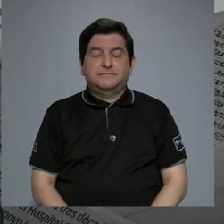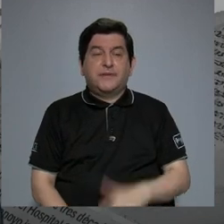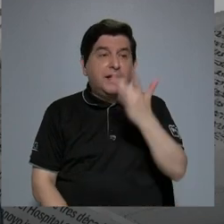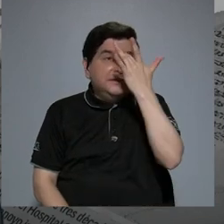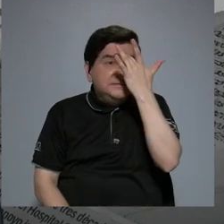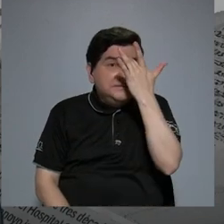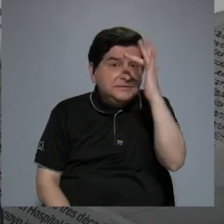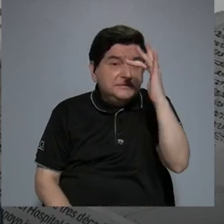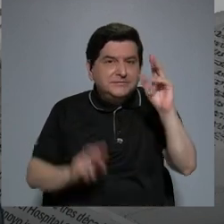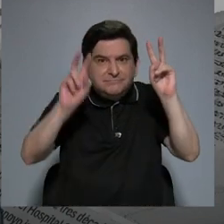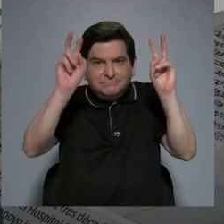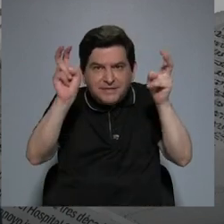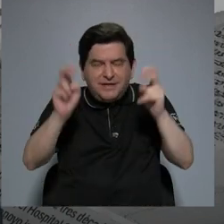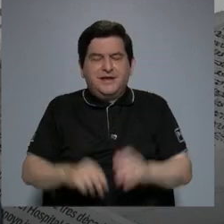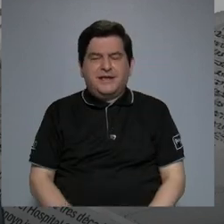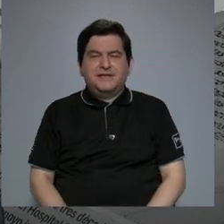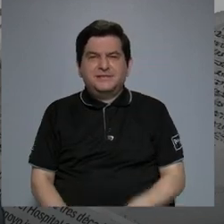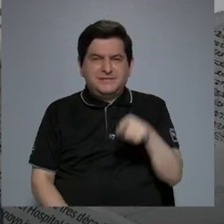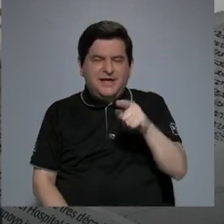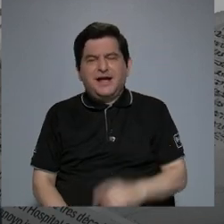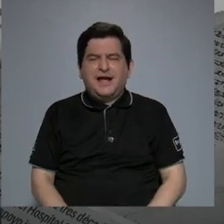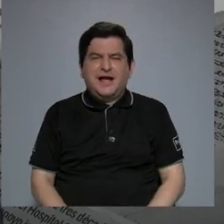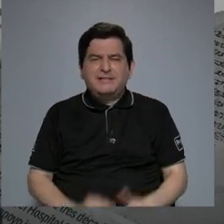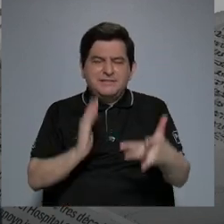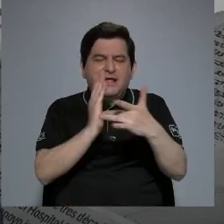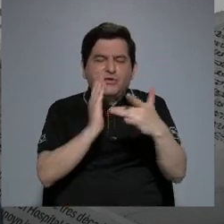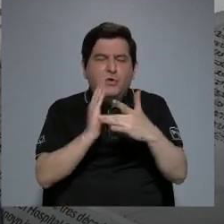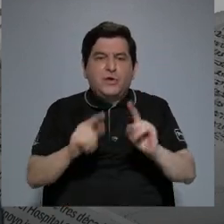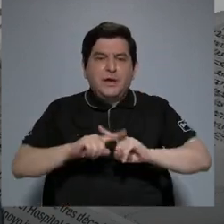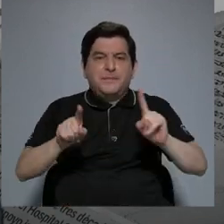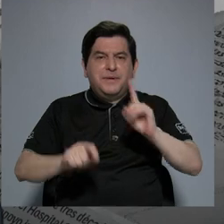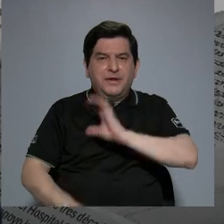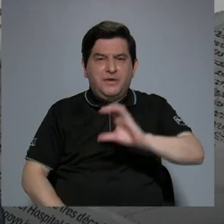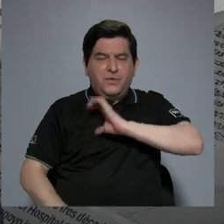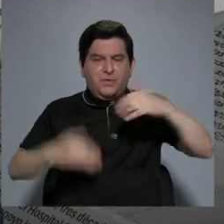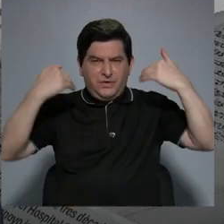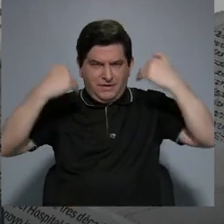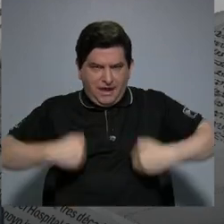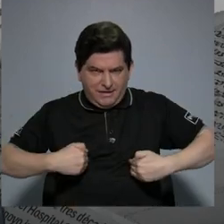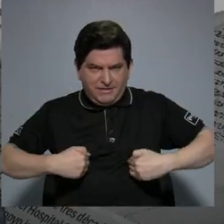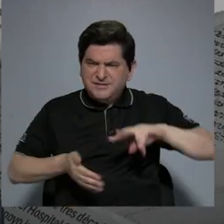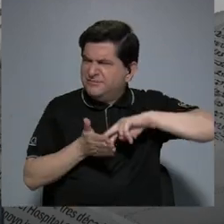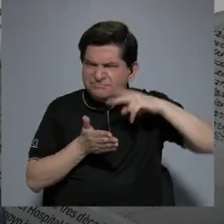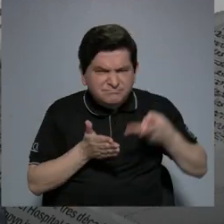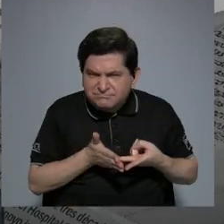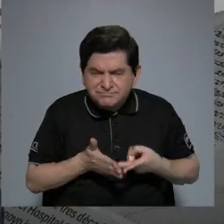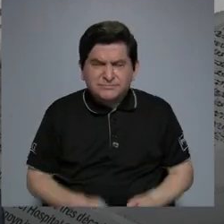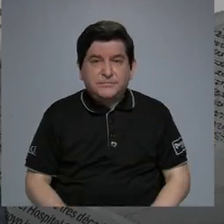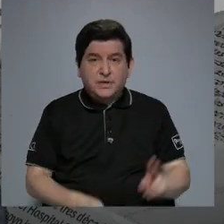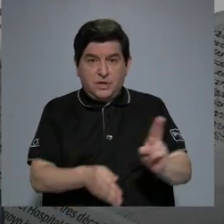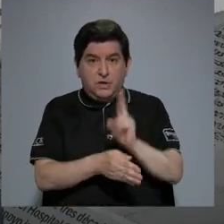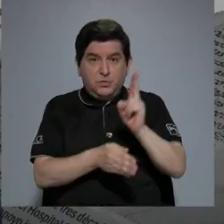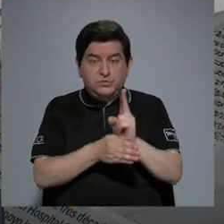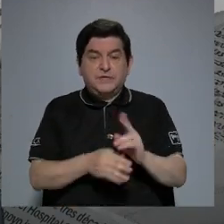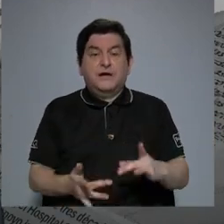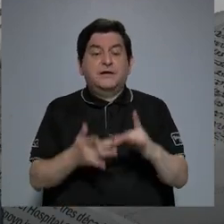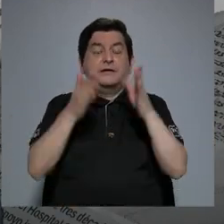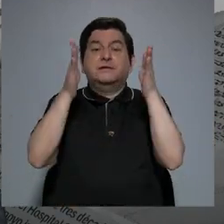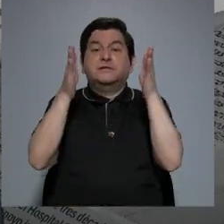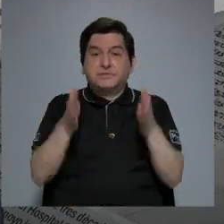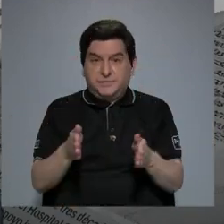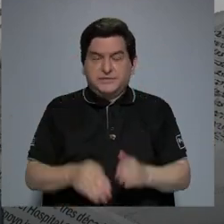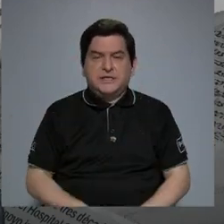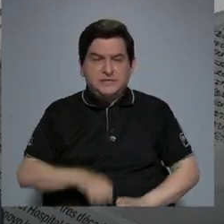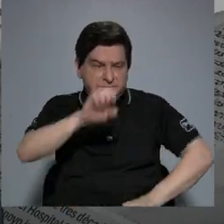inteligencia artificial humanizada. Eso significa que estamos utilizando a nuestros expertos